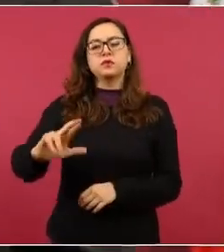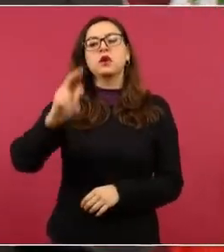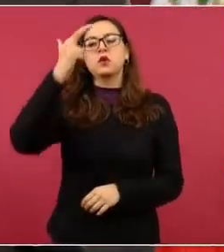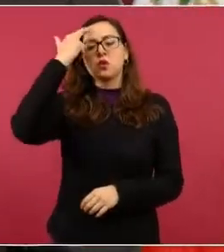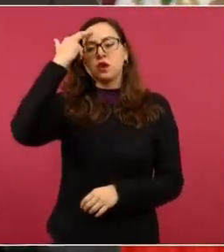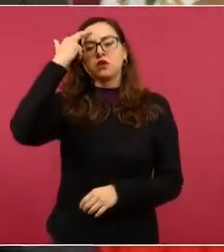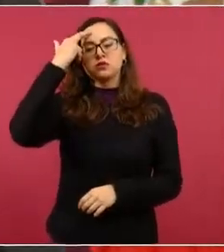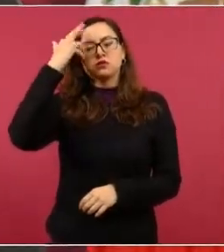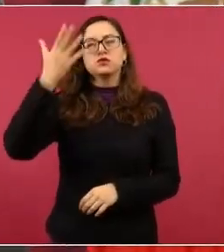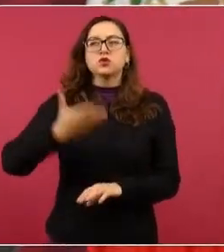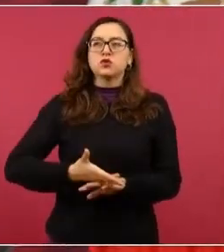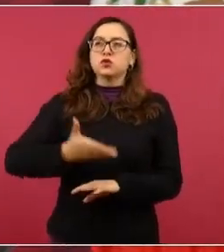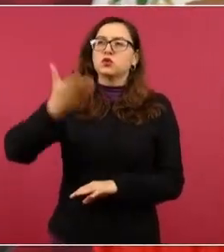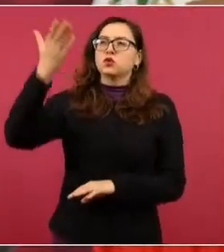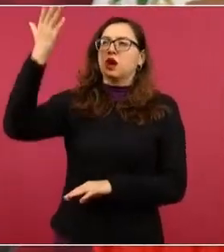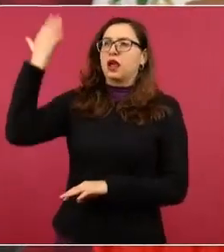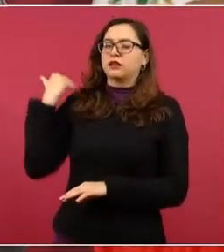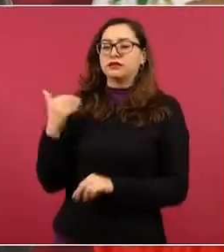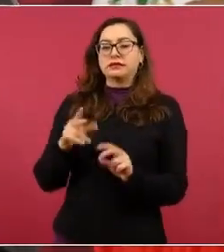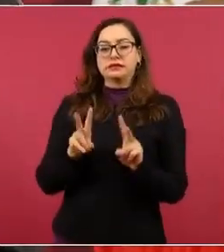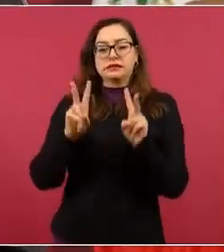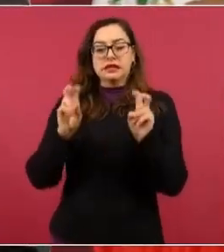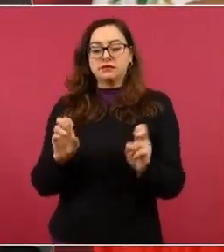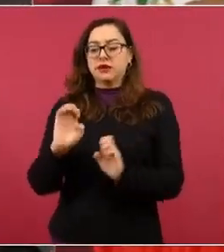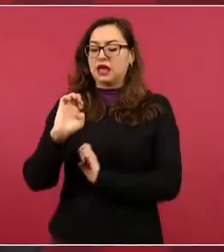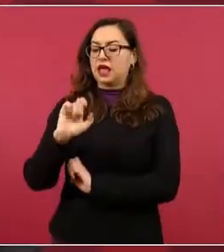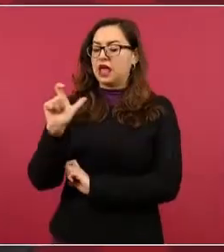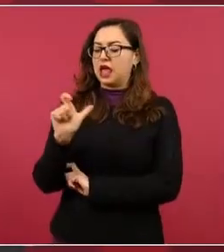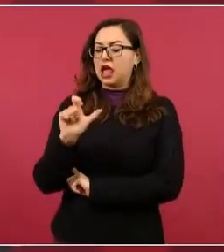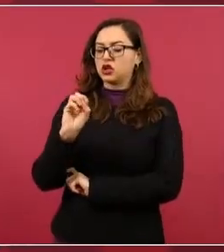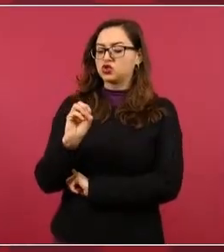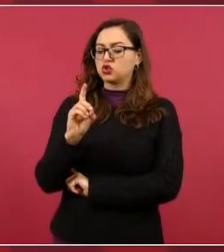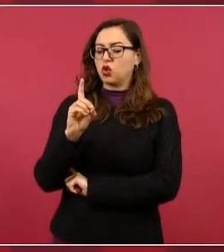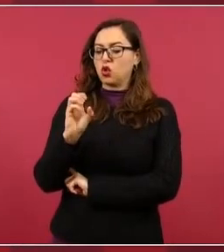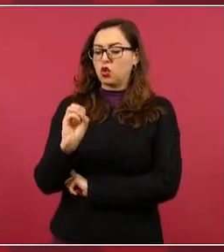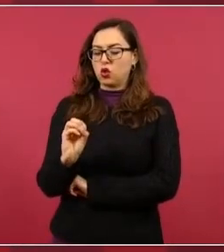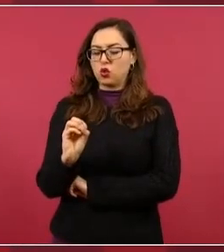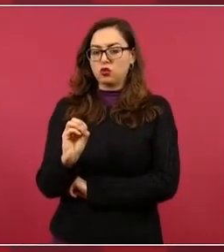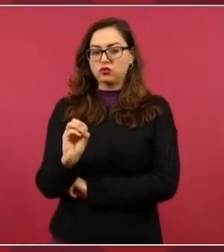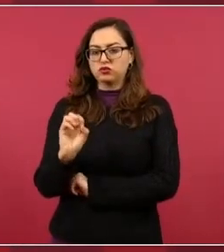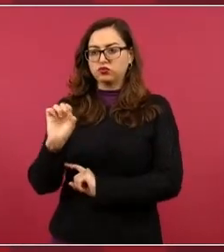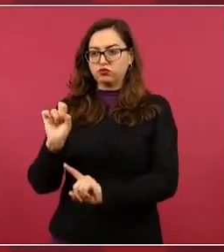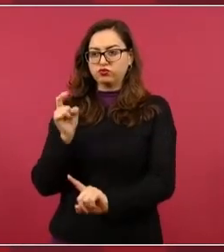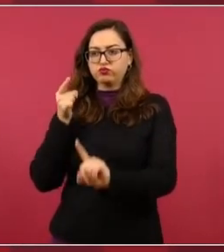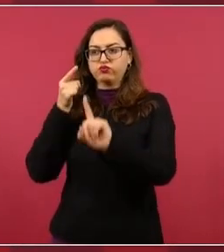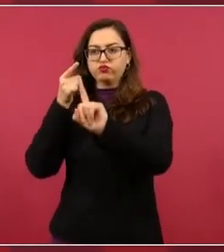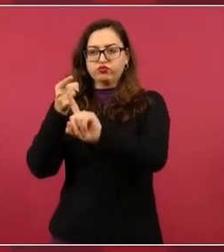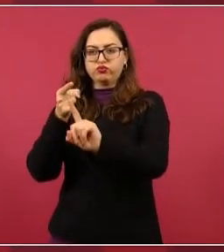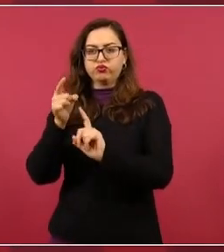1990,